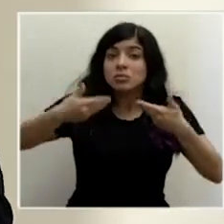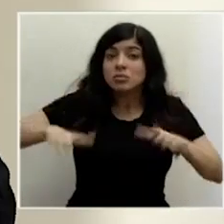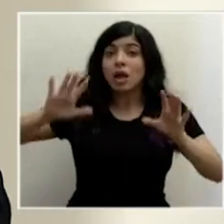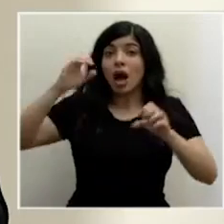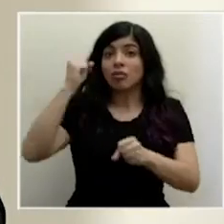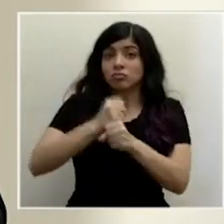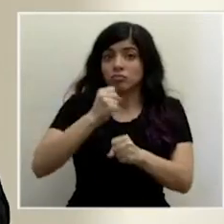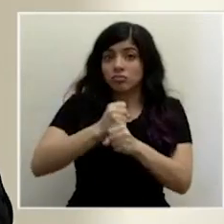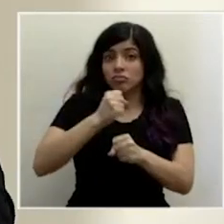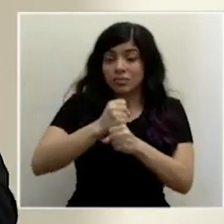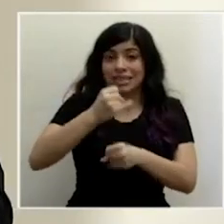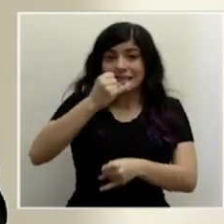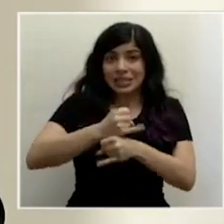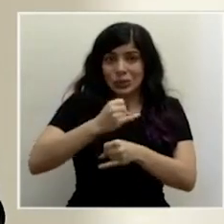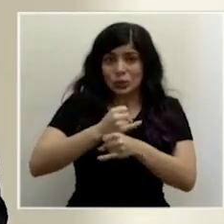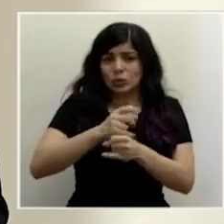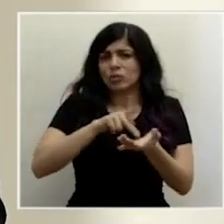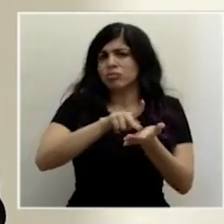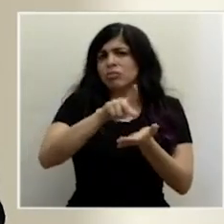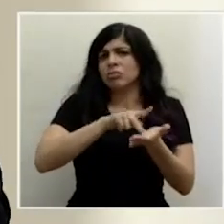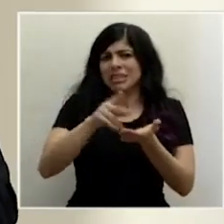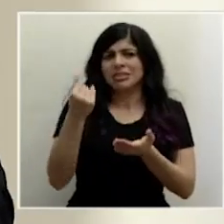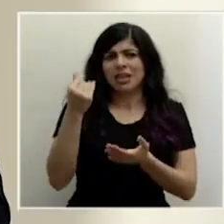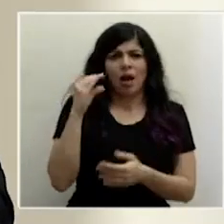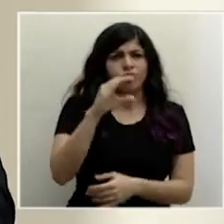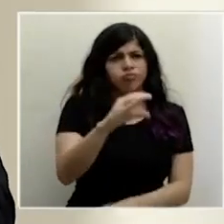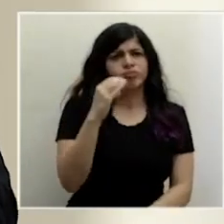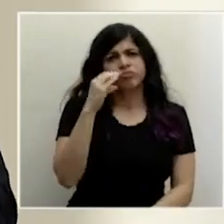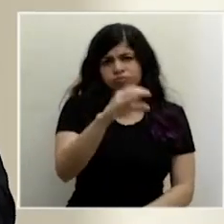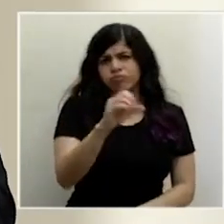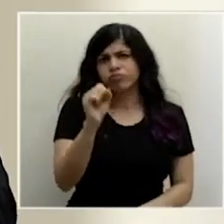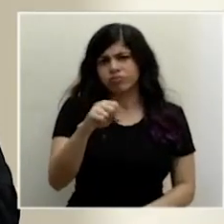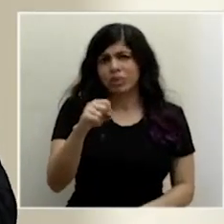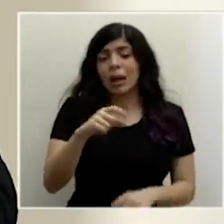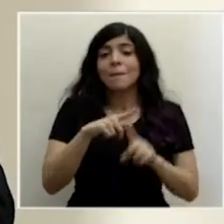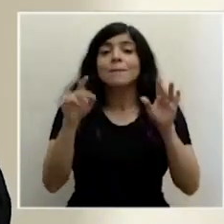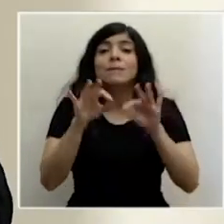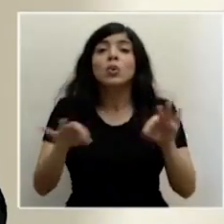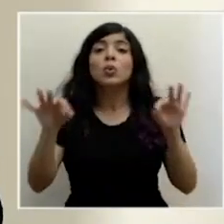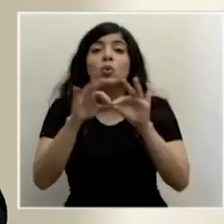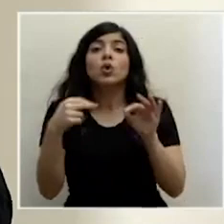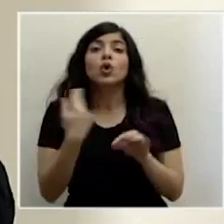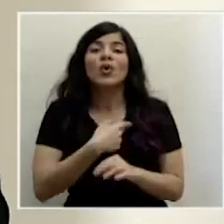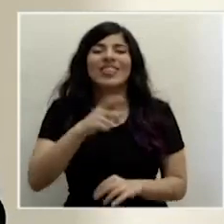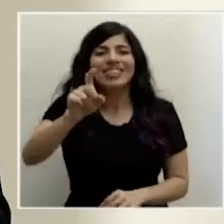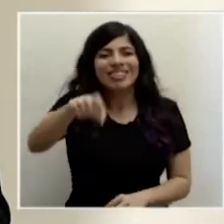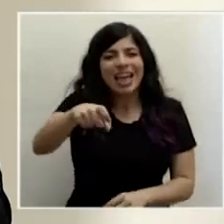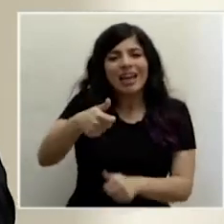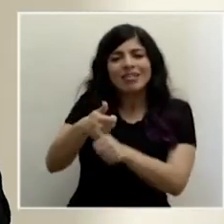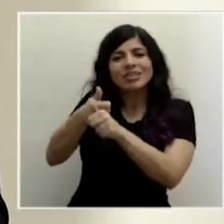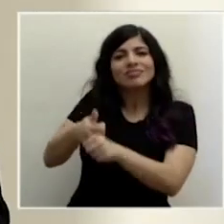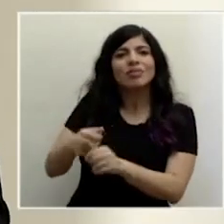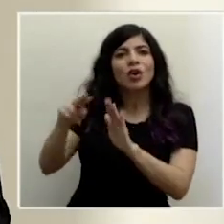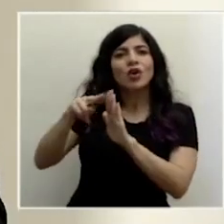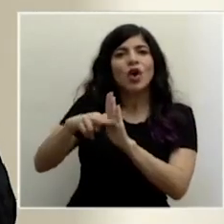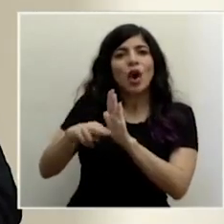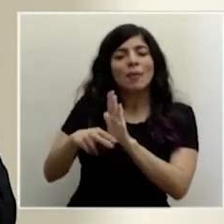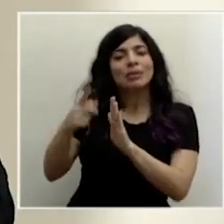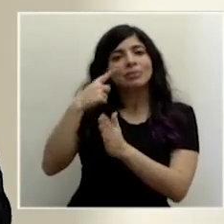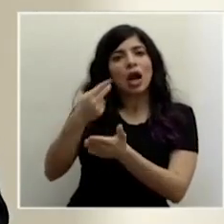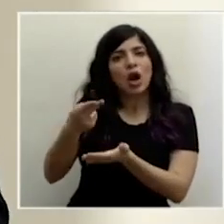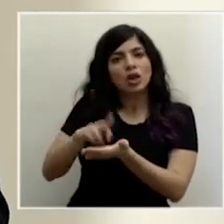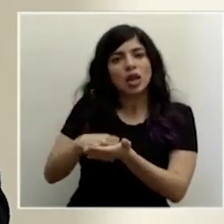en la institución se le cancela su salario. Aquí lo importante es que nosotros tenemos que apegarnos a todas las normas de la contratación.